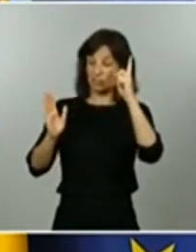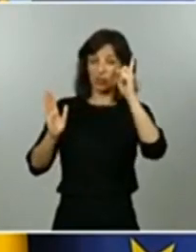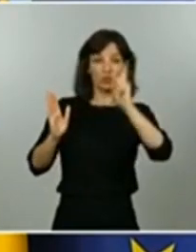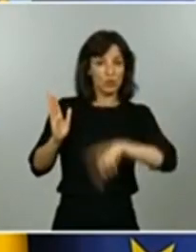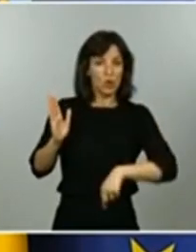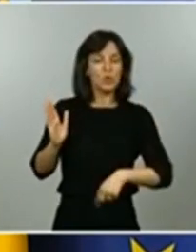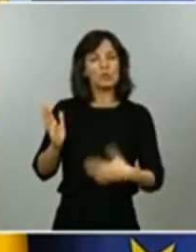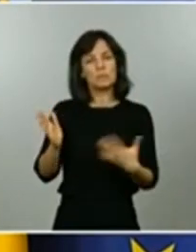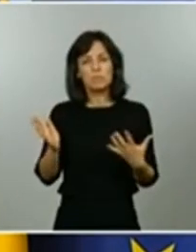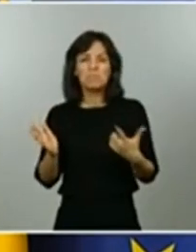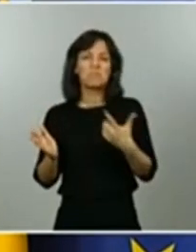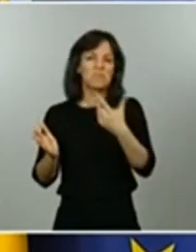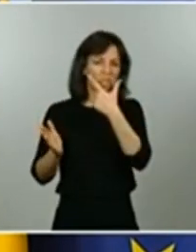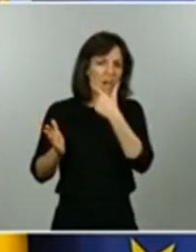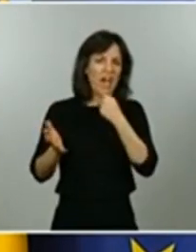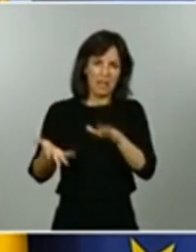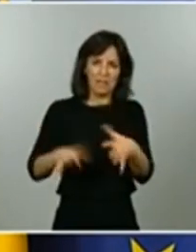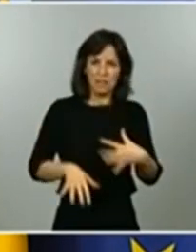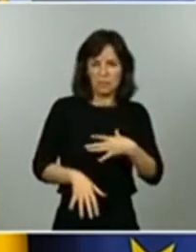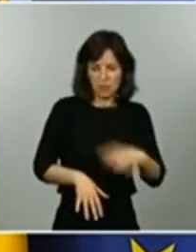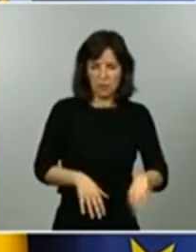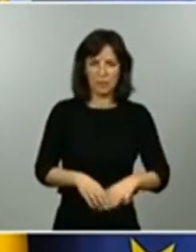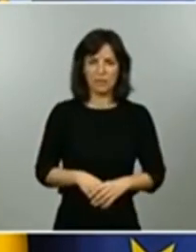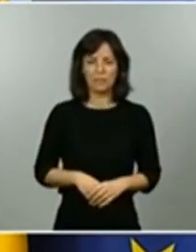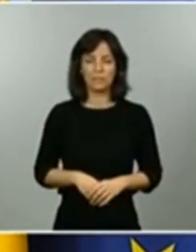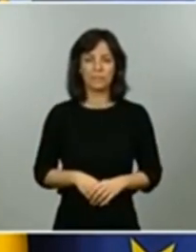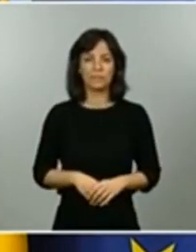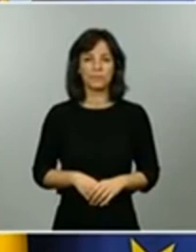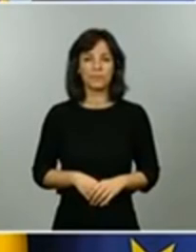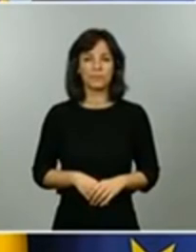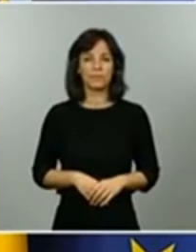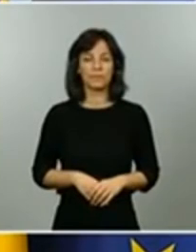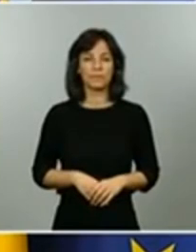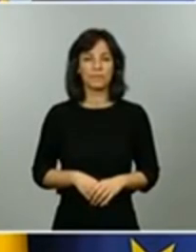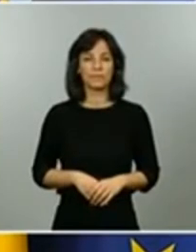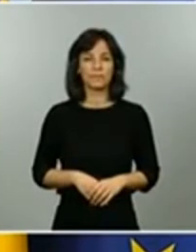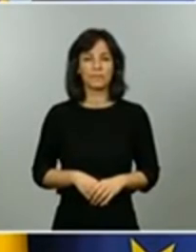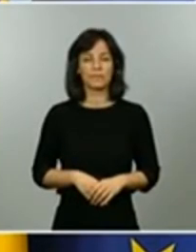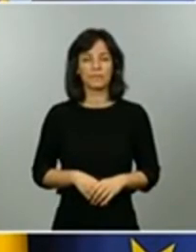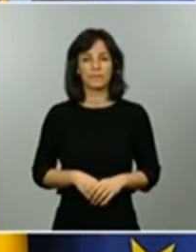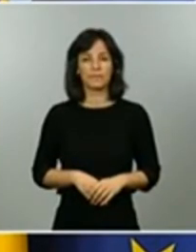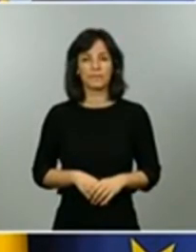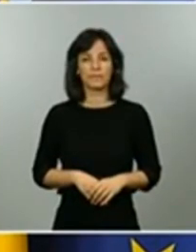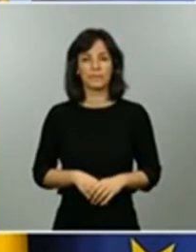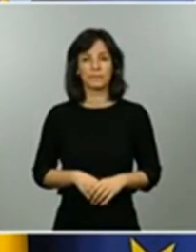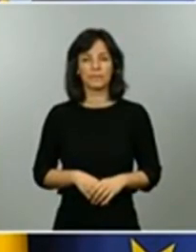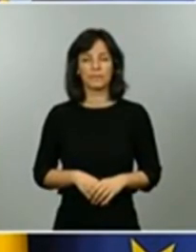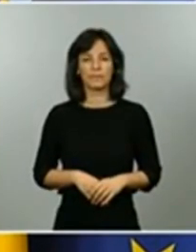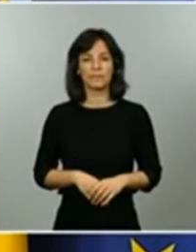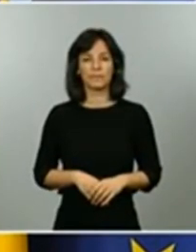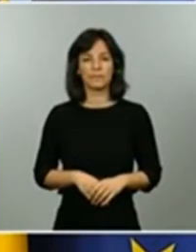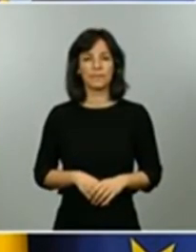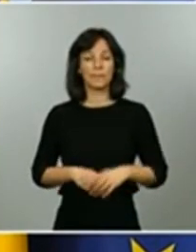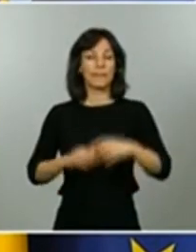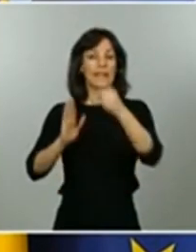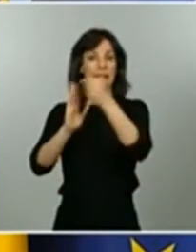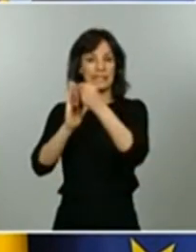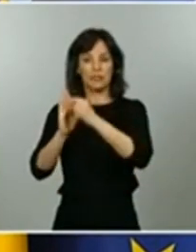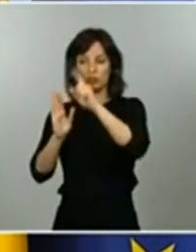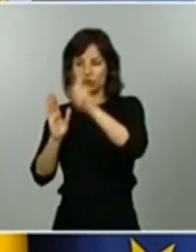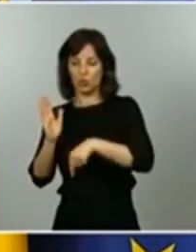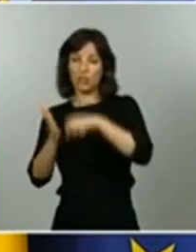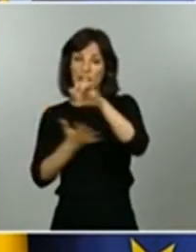fácil de implementar sí que es verdad que junto con todos los criterios y el informe final va a tener una serie de